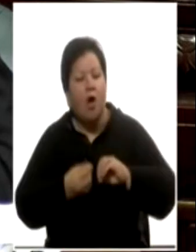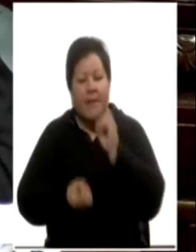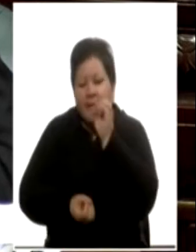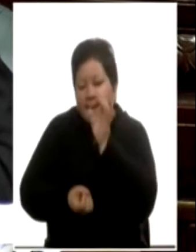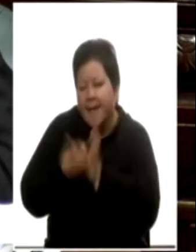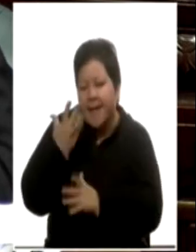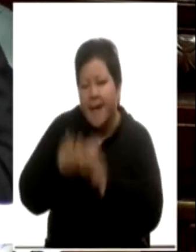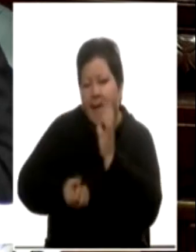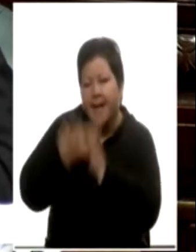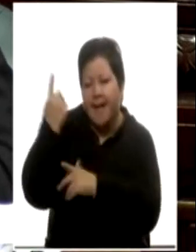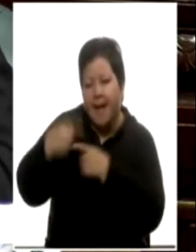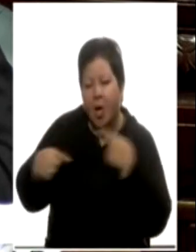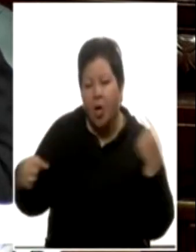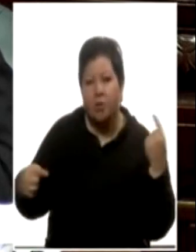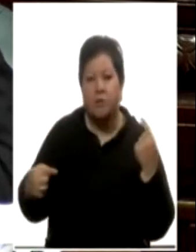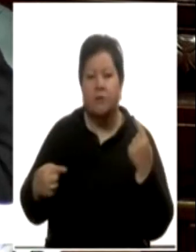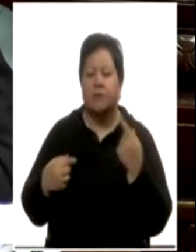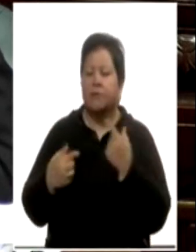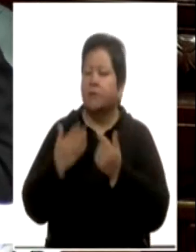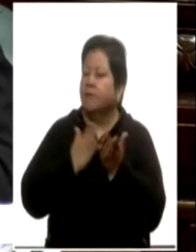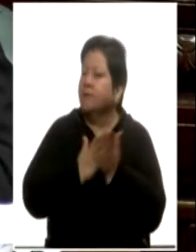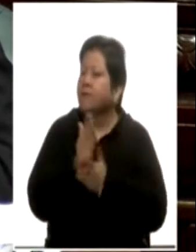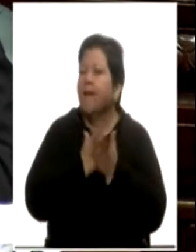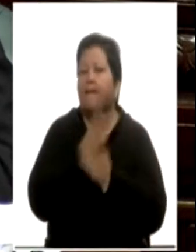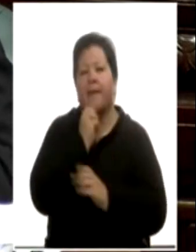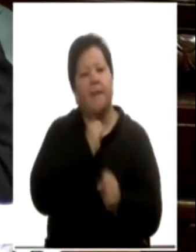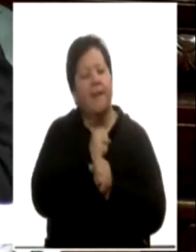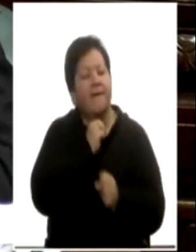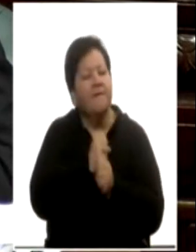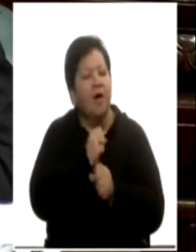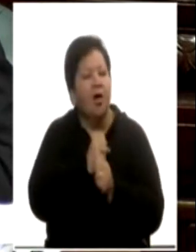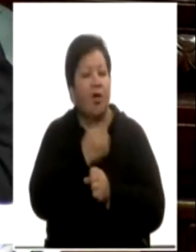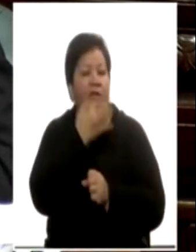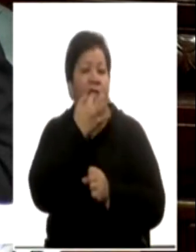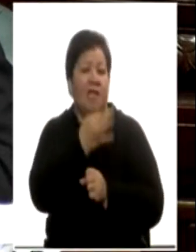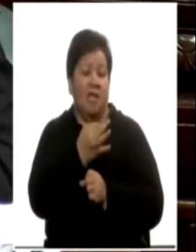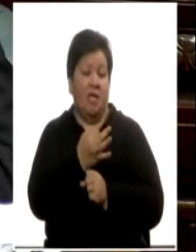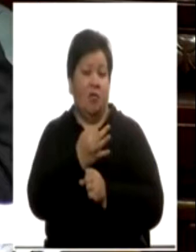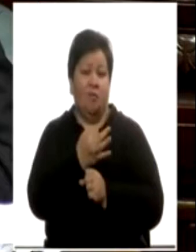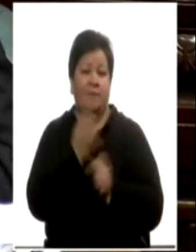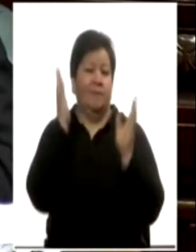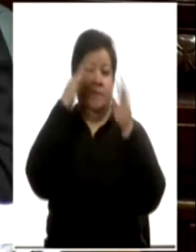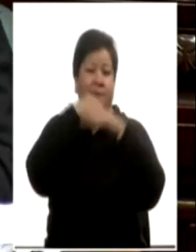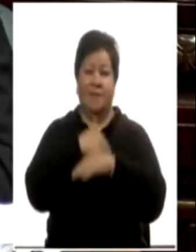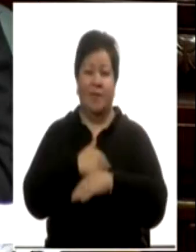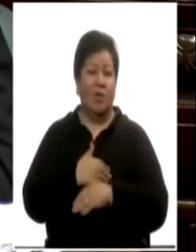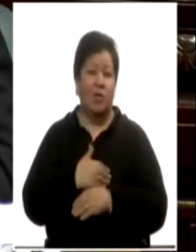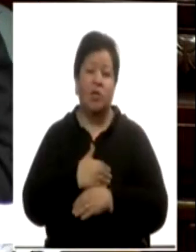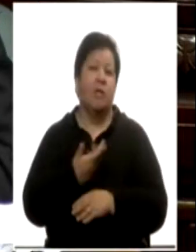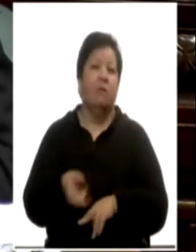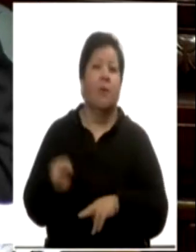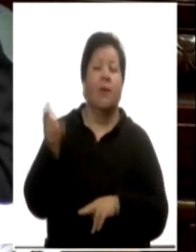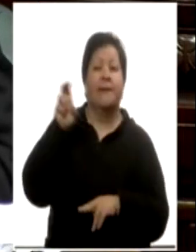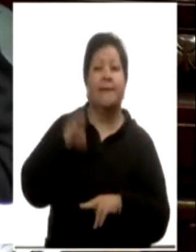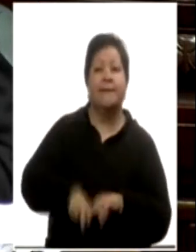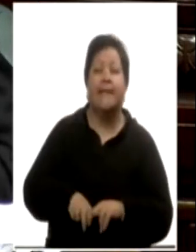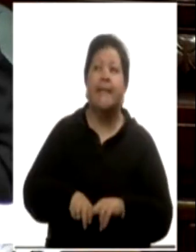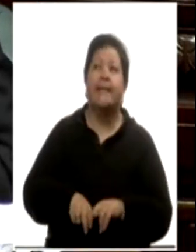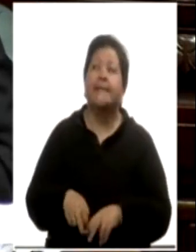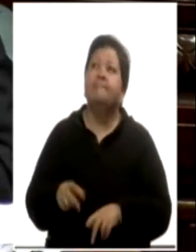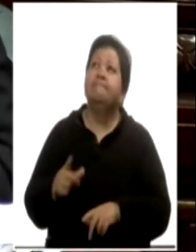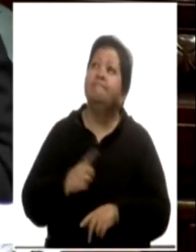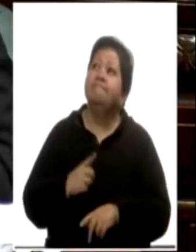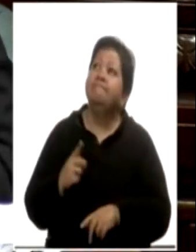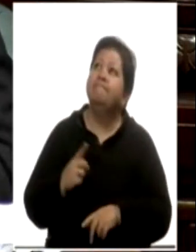de un firme apego al trabajo. dicho que no se puede estar sentado esperando la